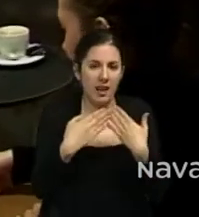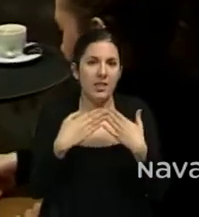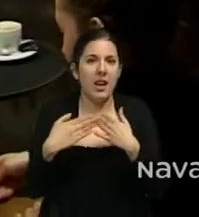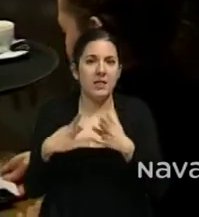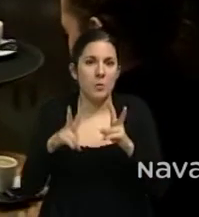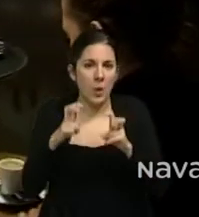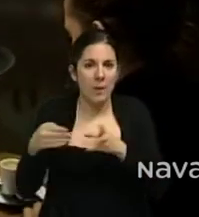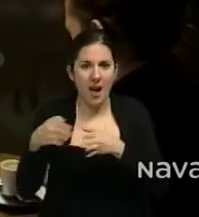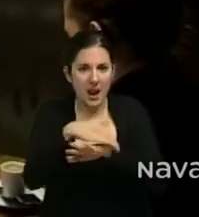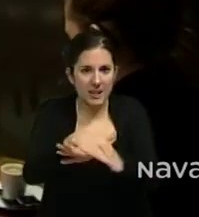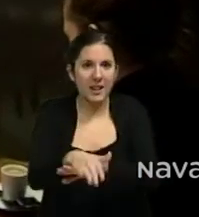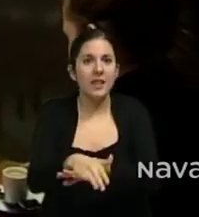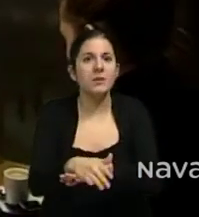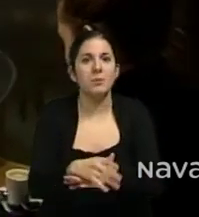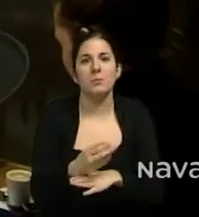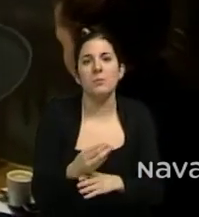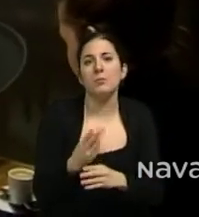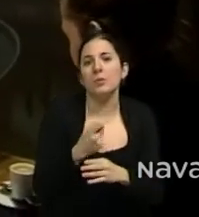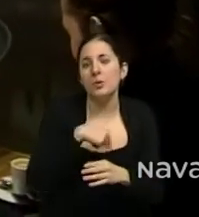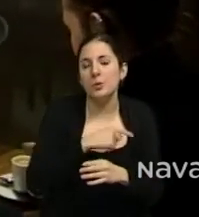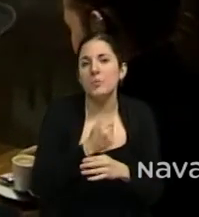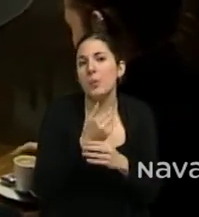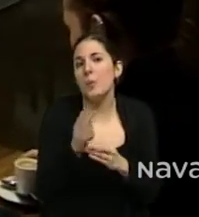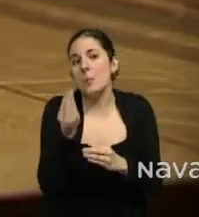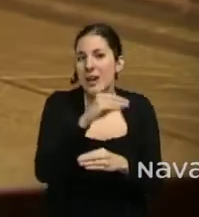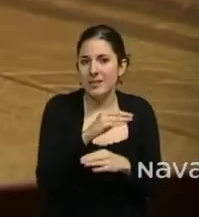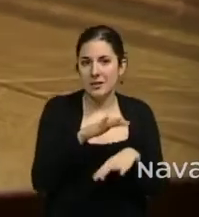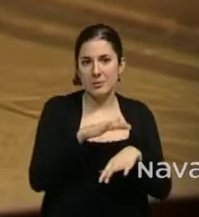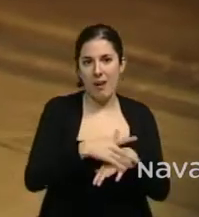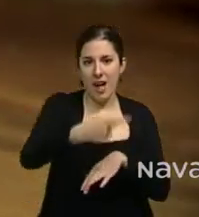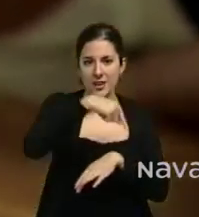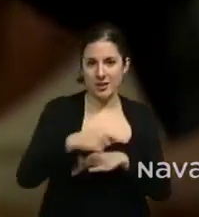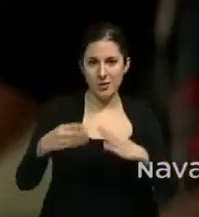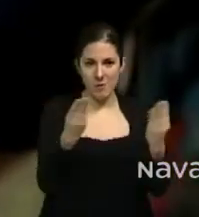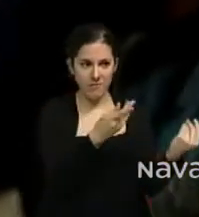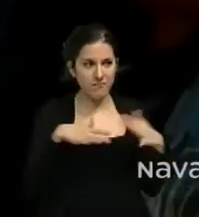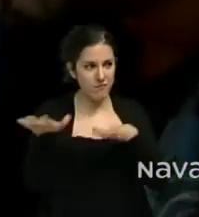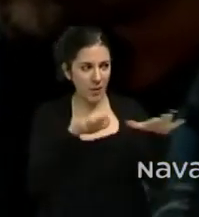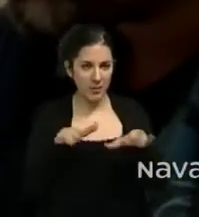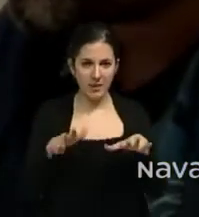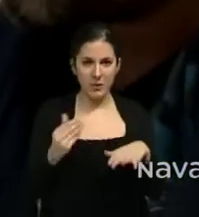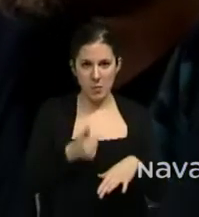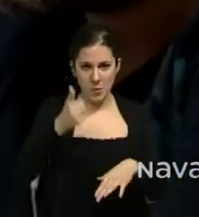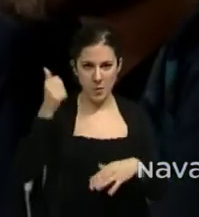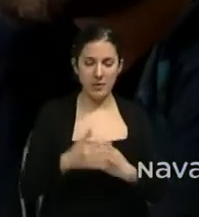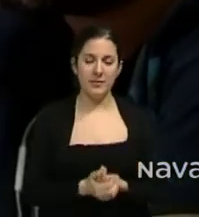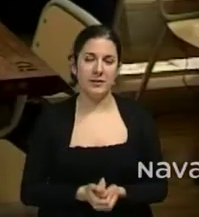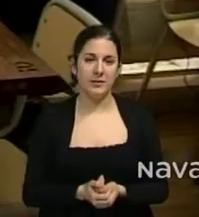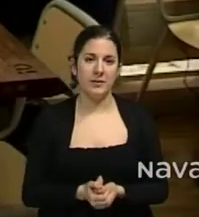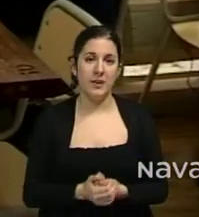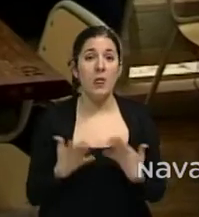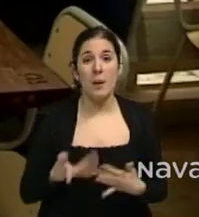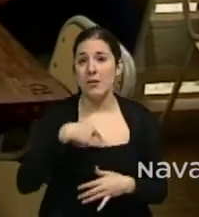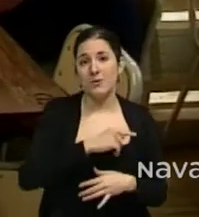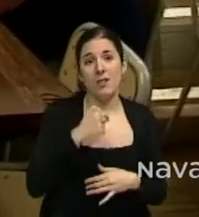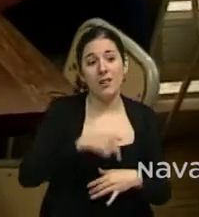Creíamos que podíamos aportar ese granito de arena y además a nosotros nos apetecía porque hemos convivido mucho